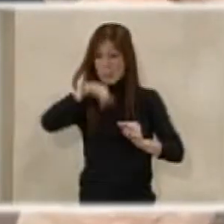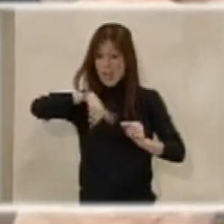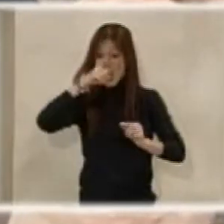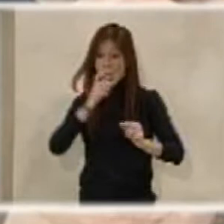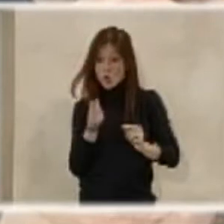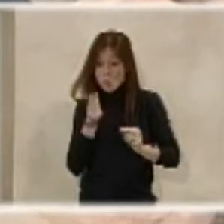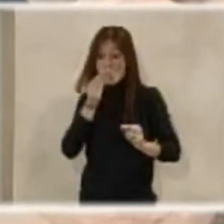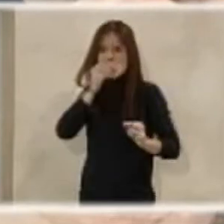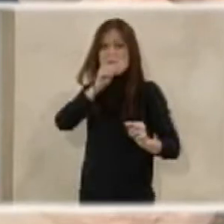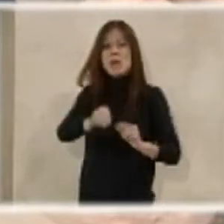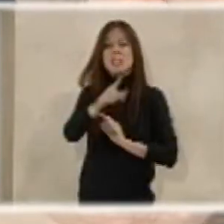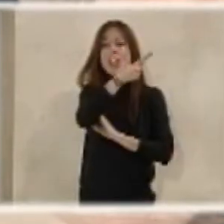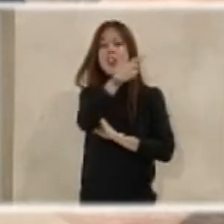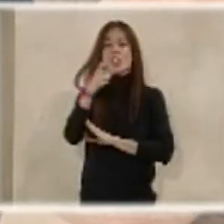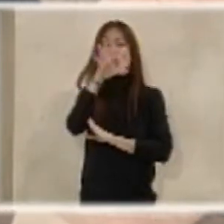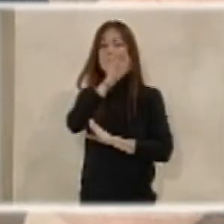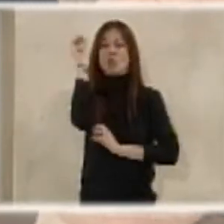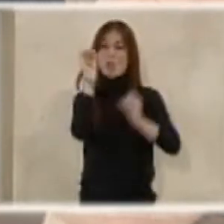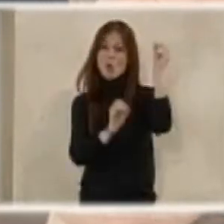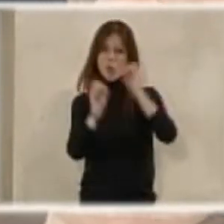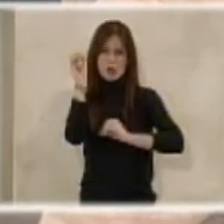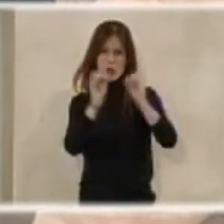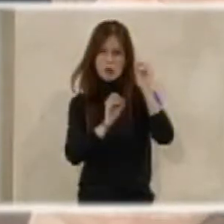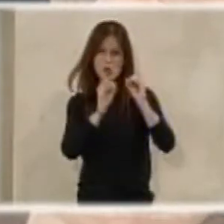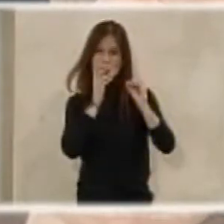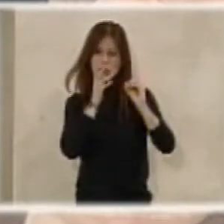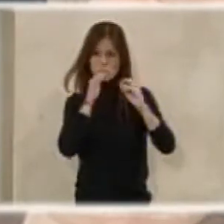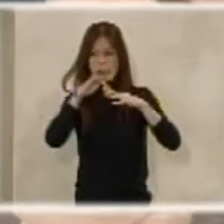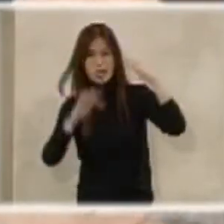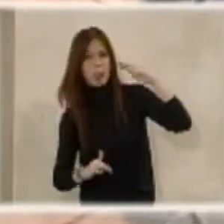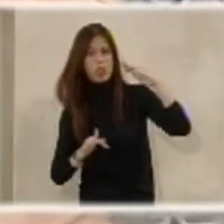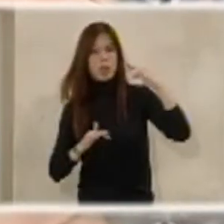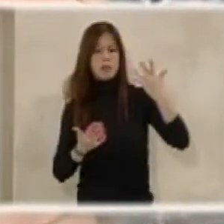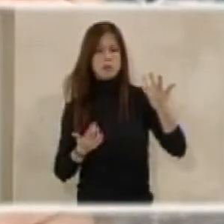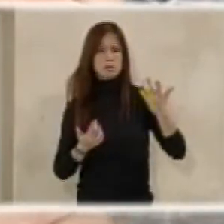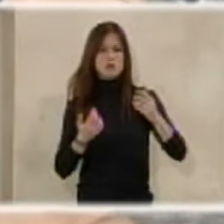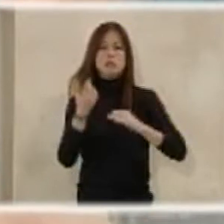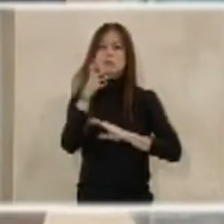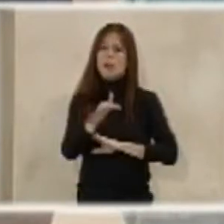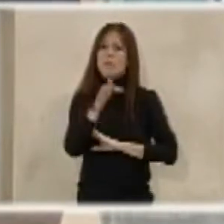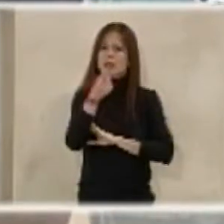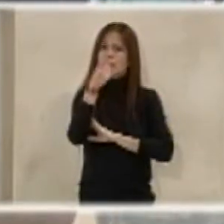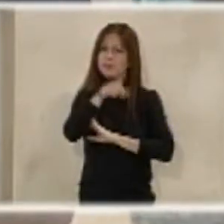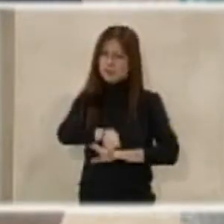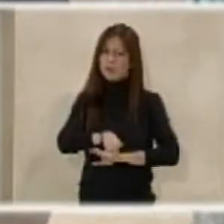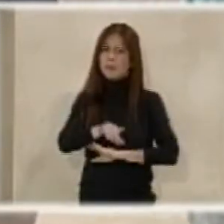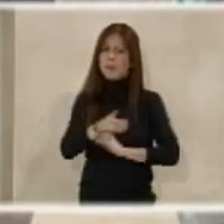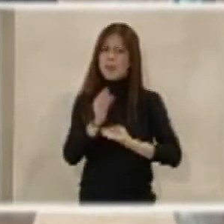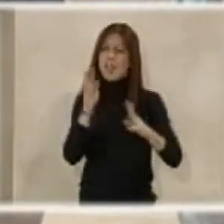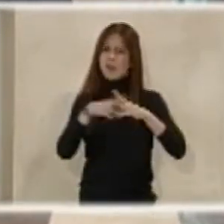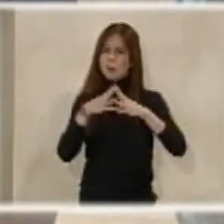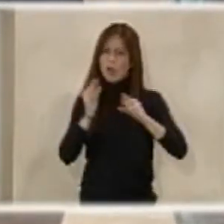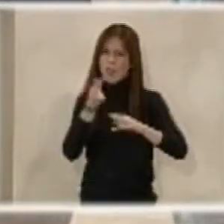al 150 por ciento por el desfase tremendo que llevamos y, sobre todo, incrementar partidas también en